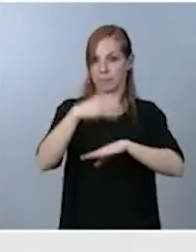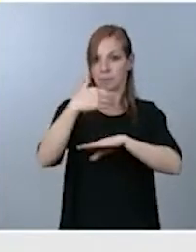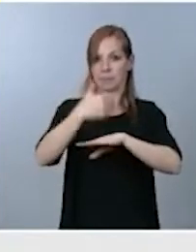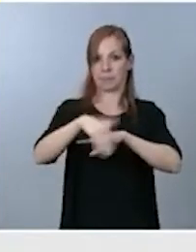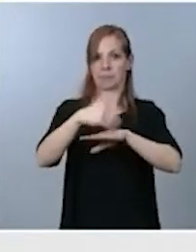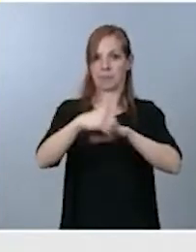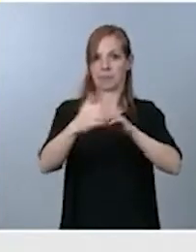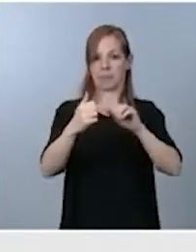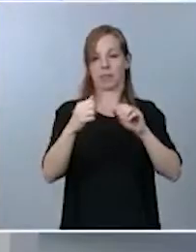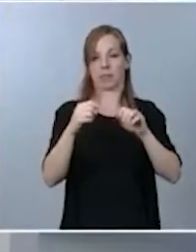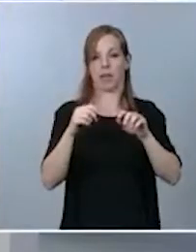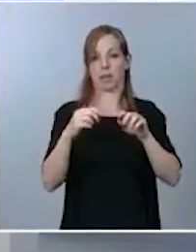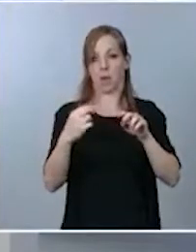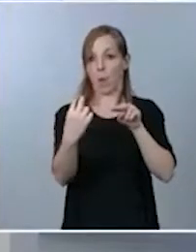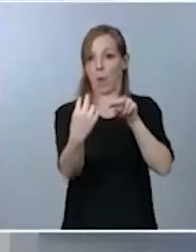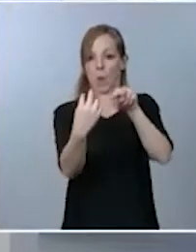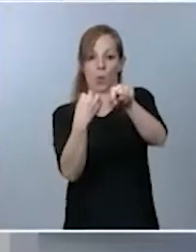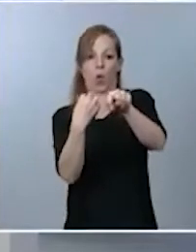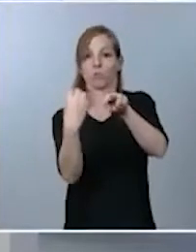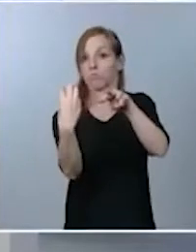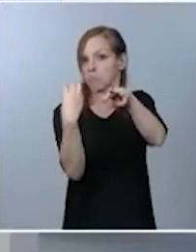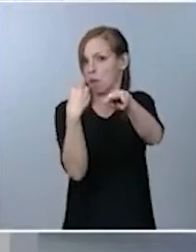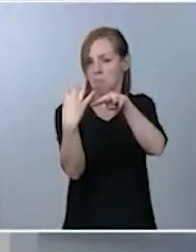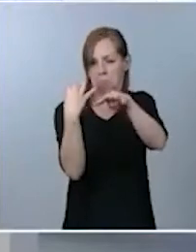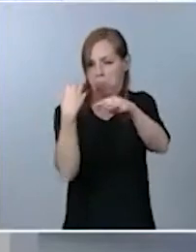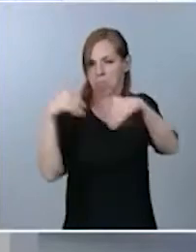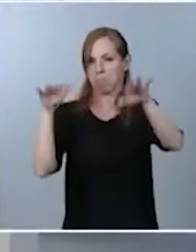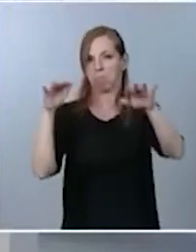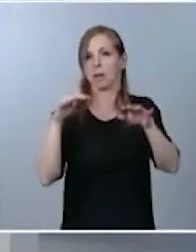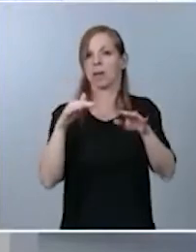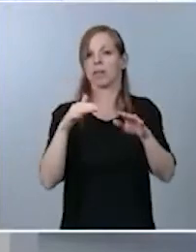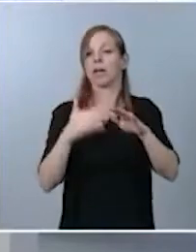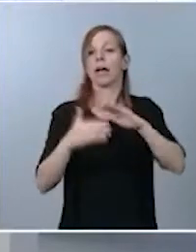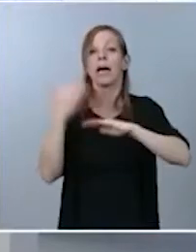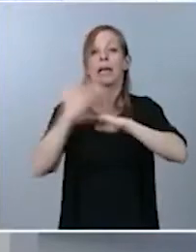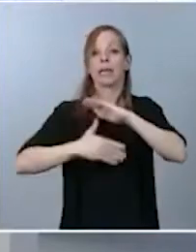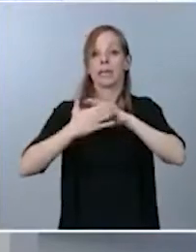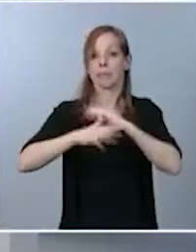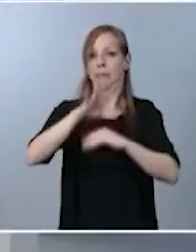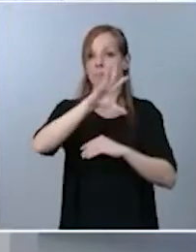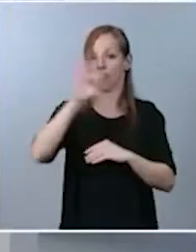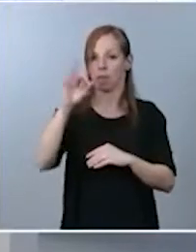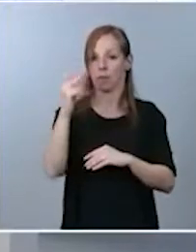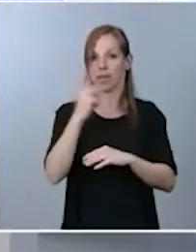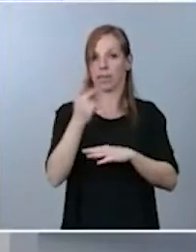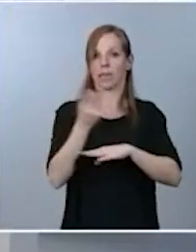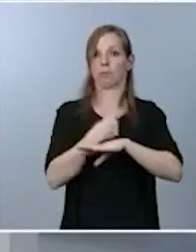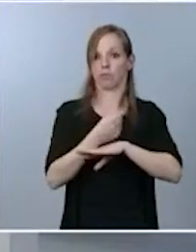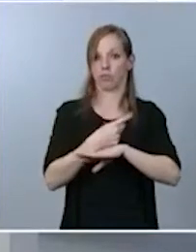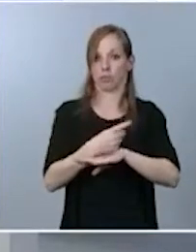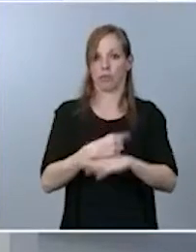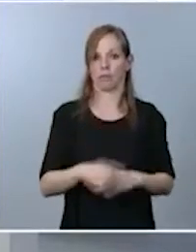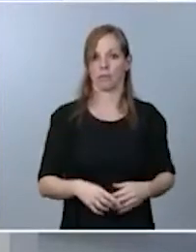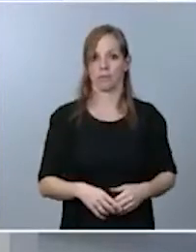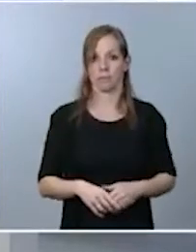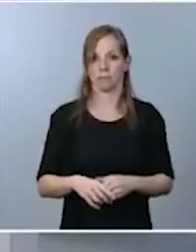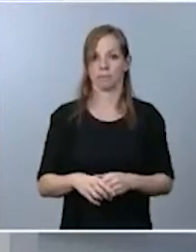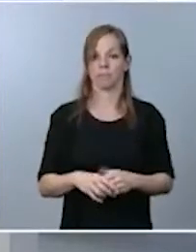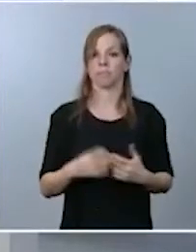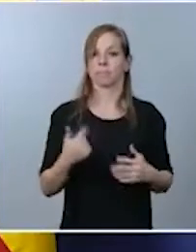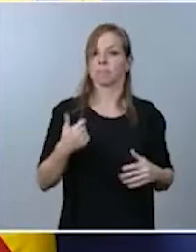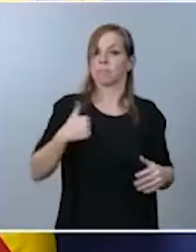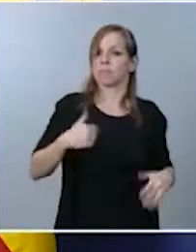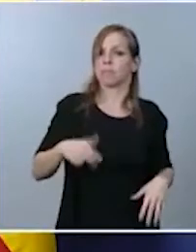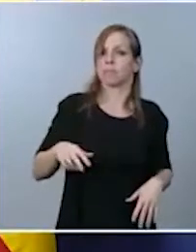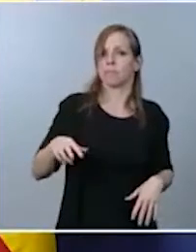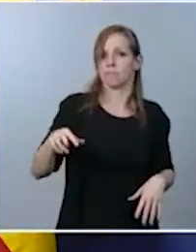carriles por sentido de circulación, el límite será de 50 km hora. Vuelvo a referir